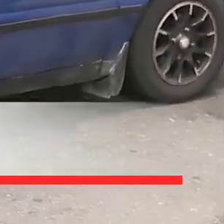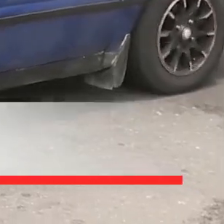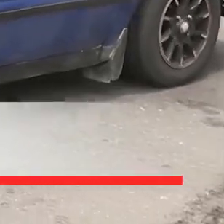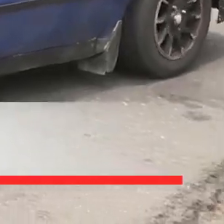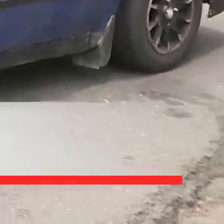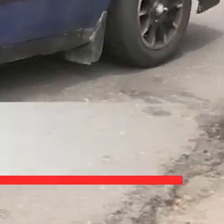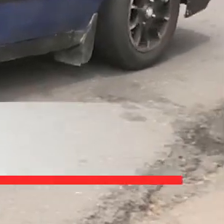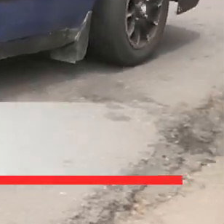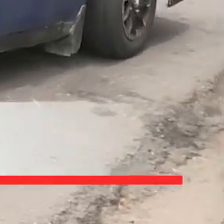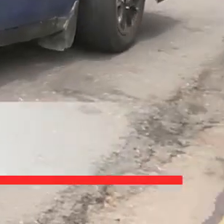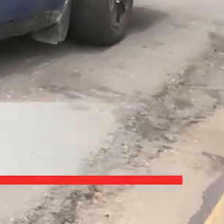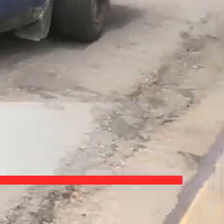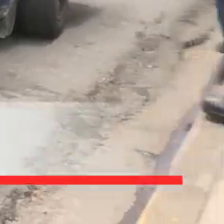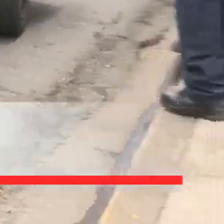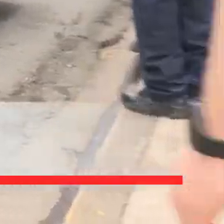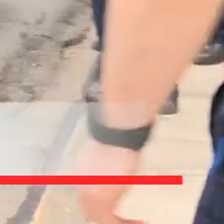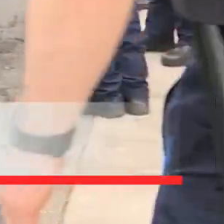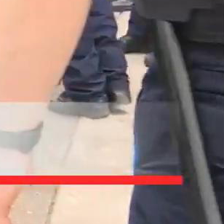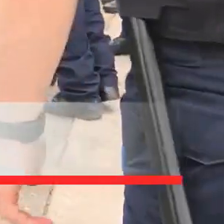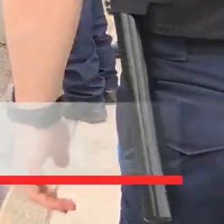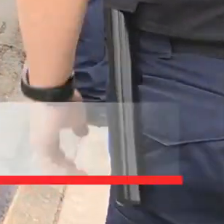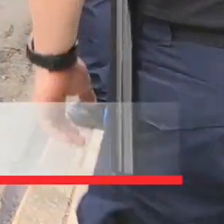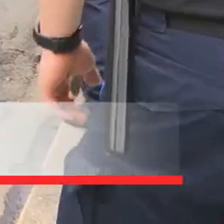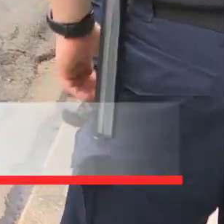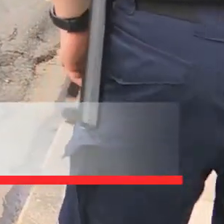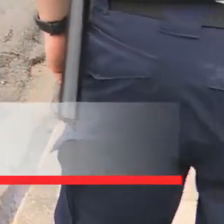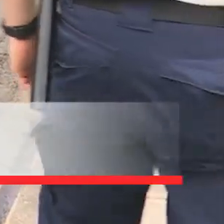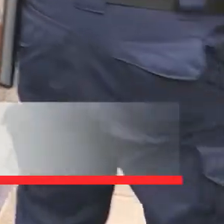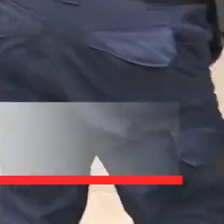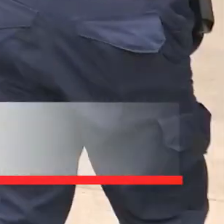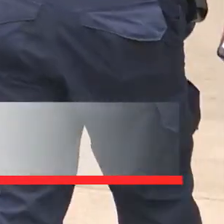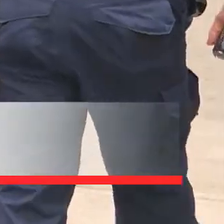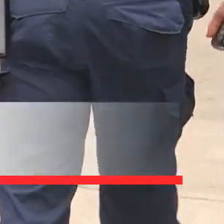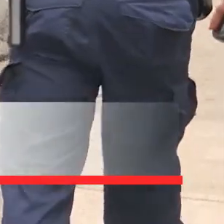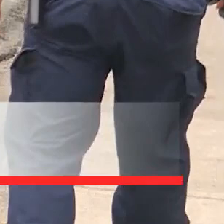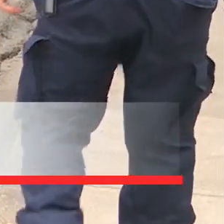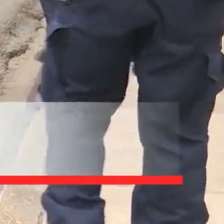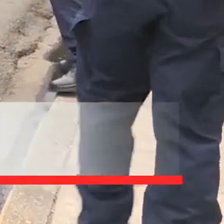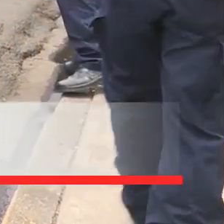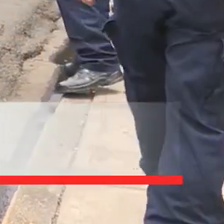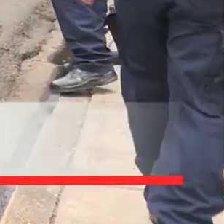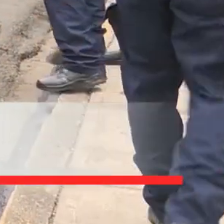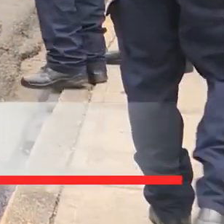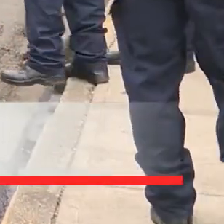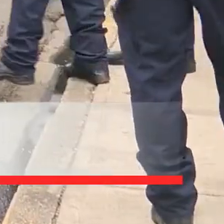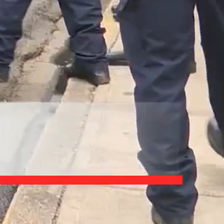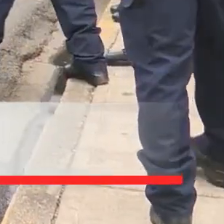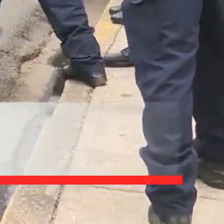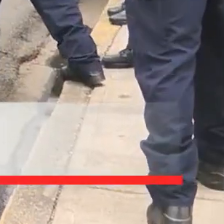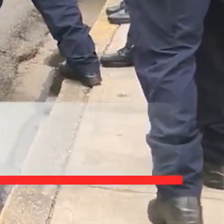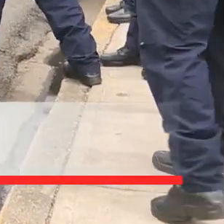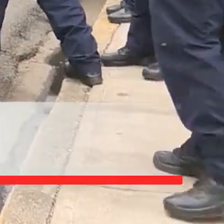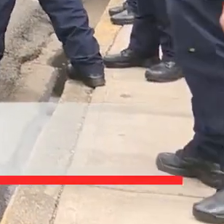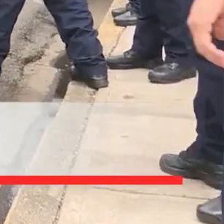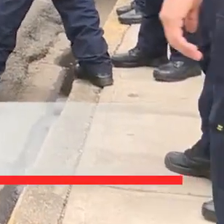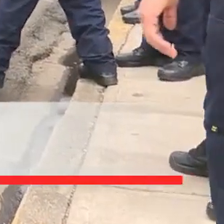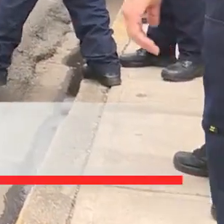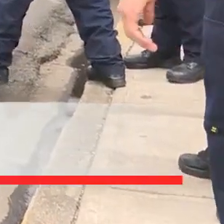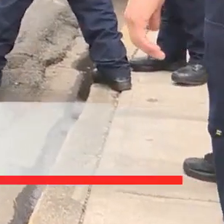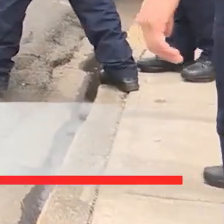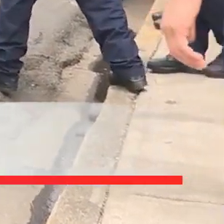921 armas blancas, 109 armas de fuego, así como 255 kilos de cocaína,